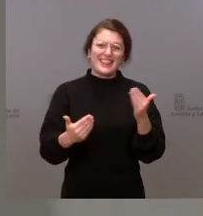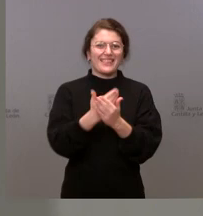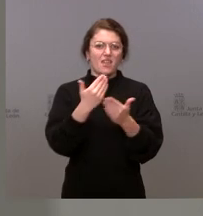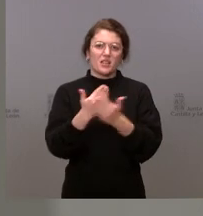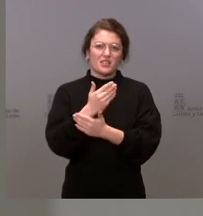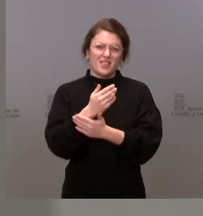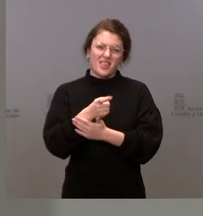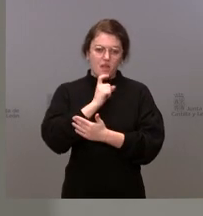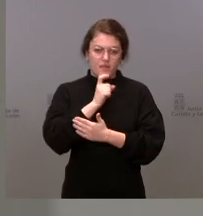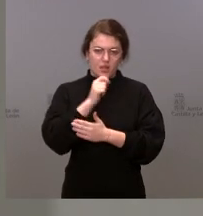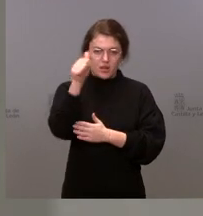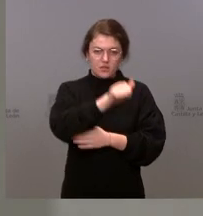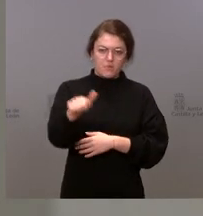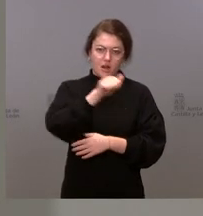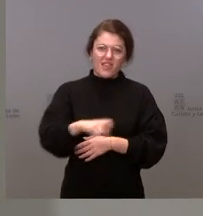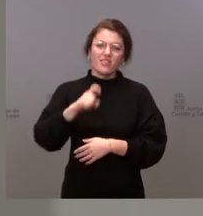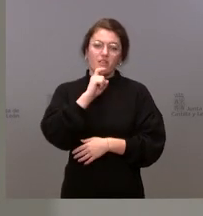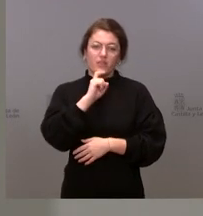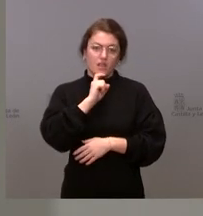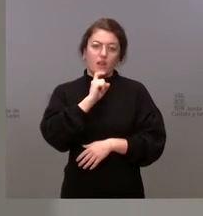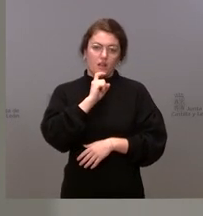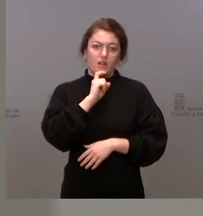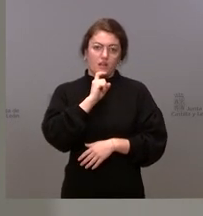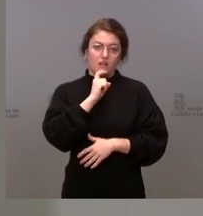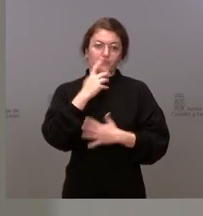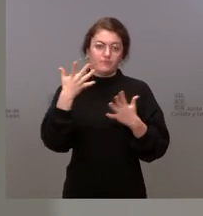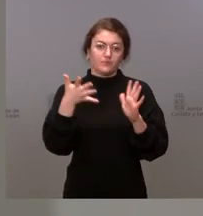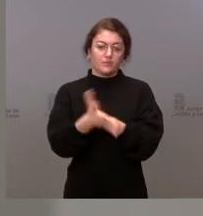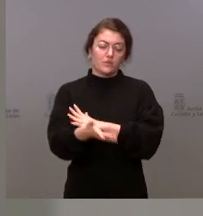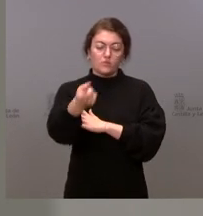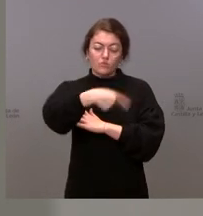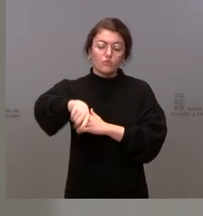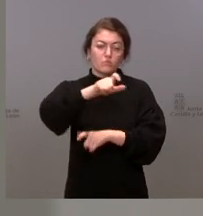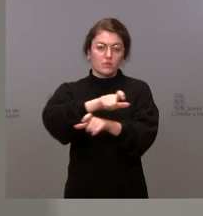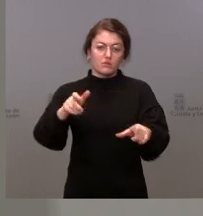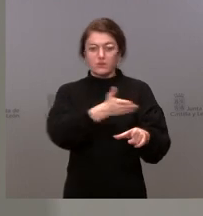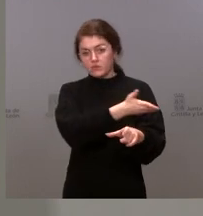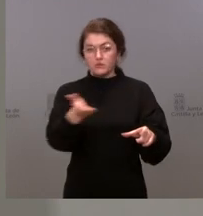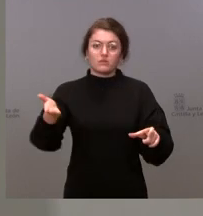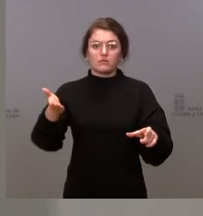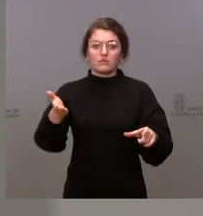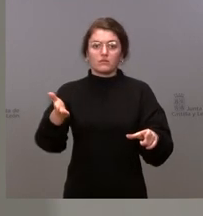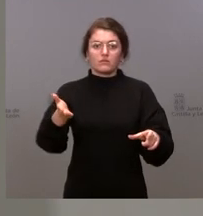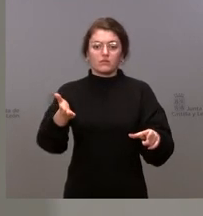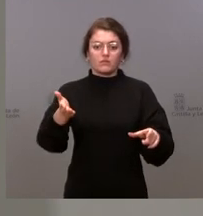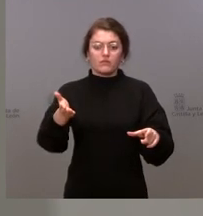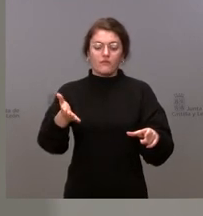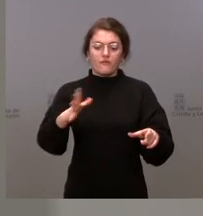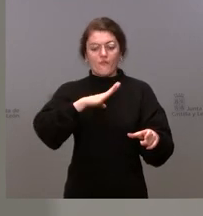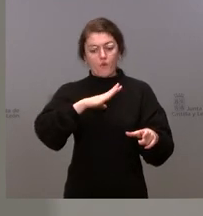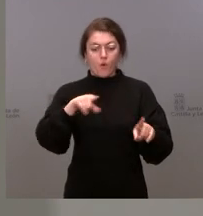próximas semanas y, por tanto, llamamos a toda la población a secundar, a compartir